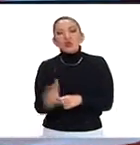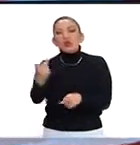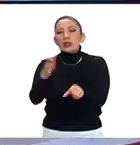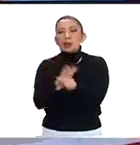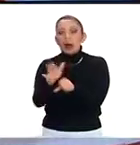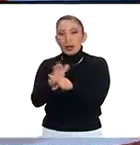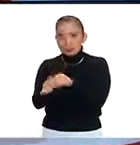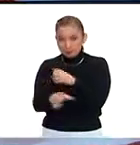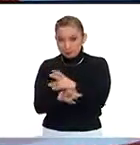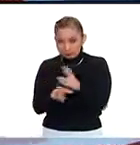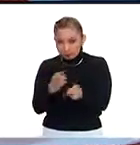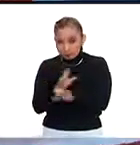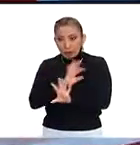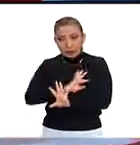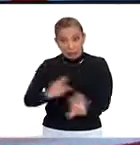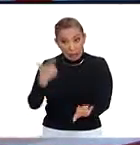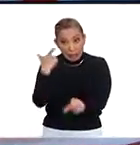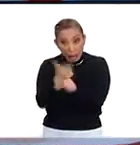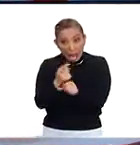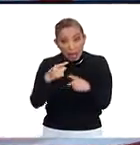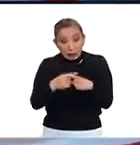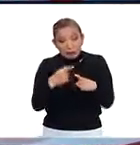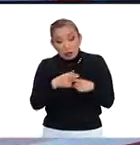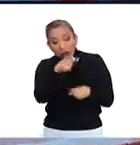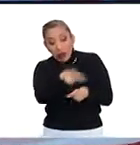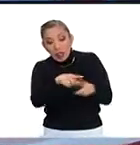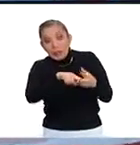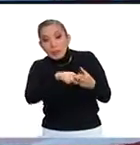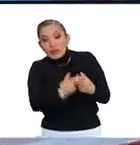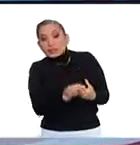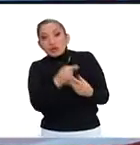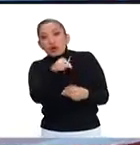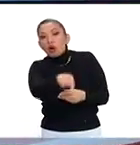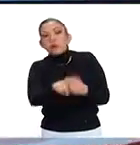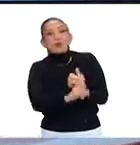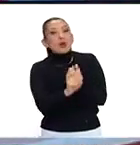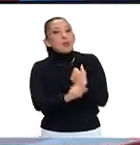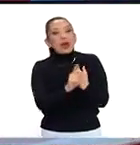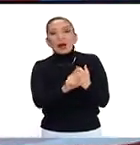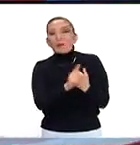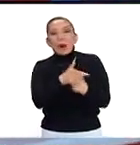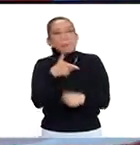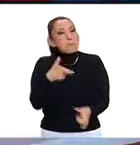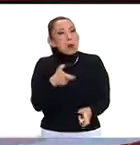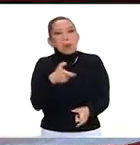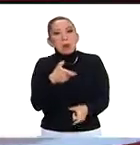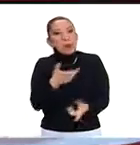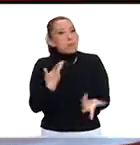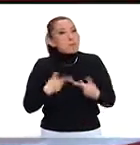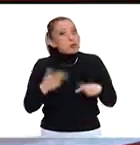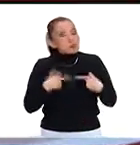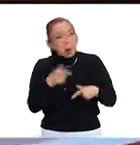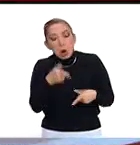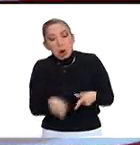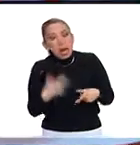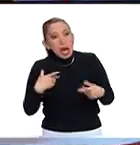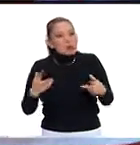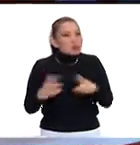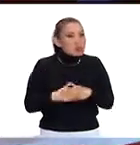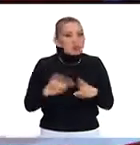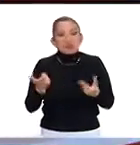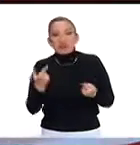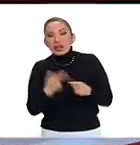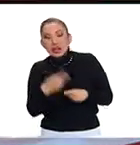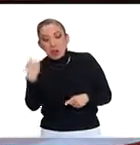siguiente, ya se tiene identificado quiénes están detrás de estos dos personas, individuos que se enfrentaron,